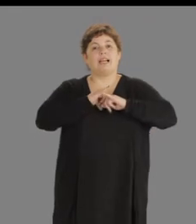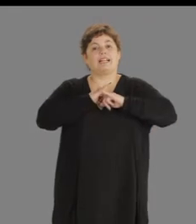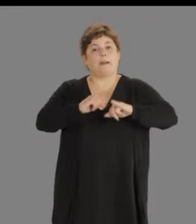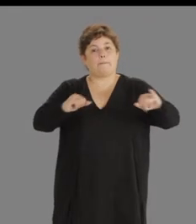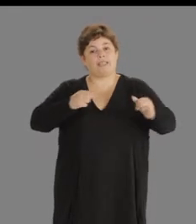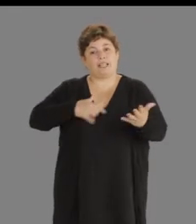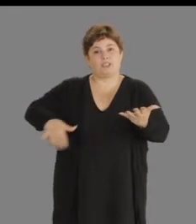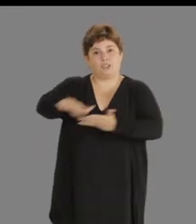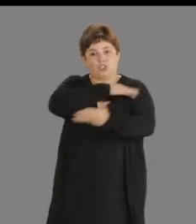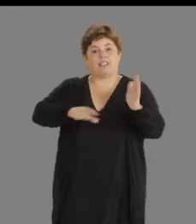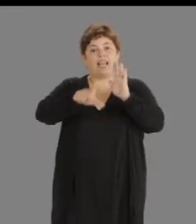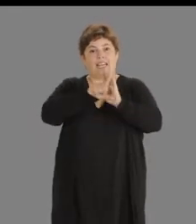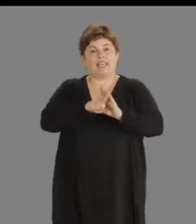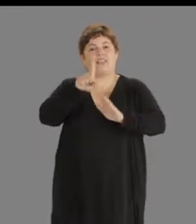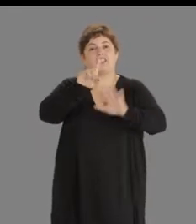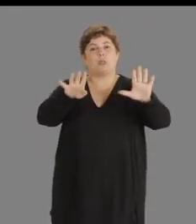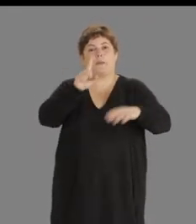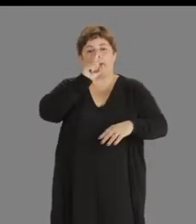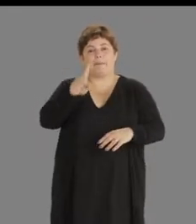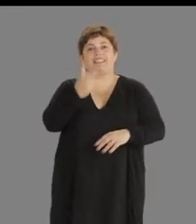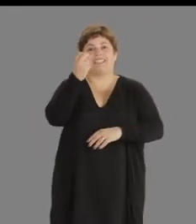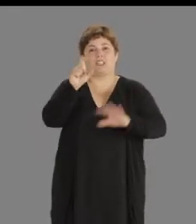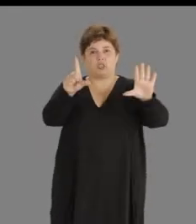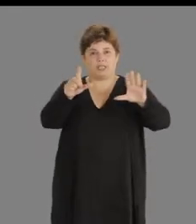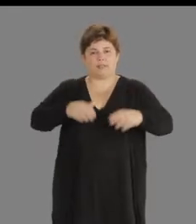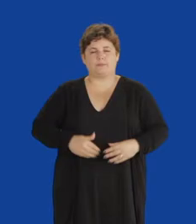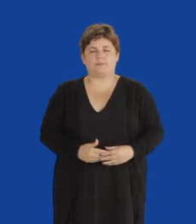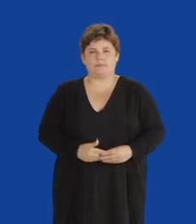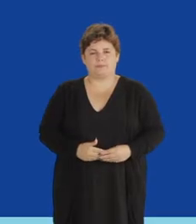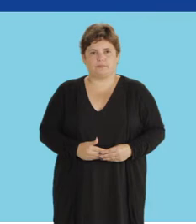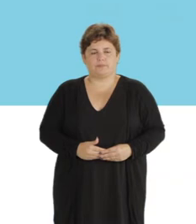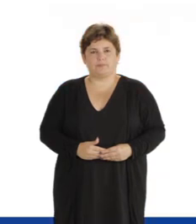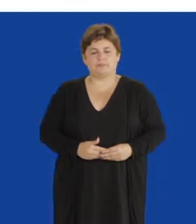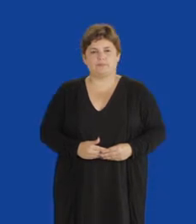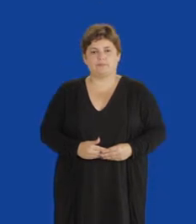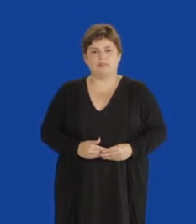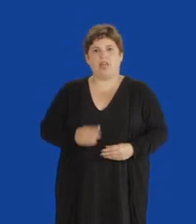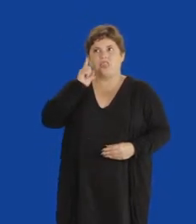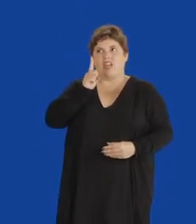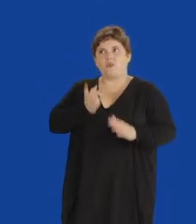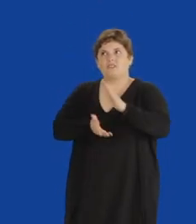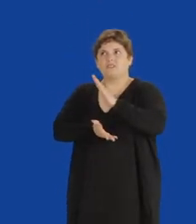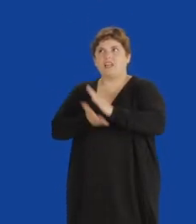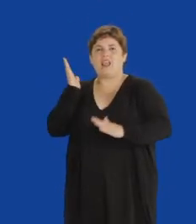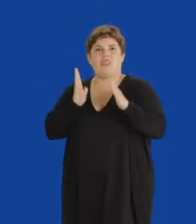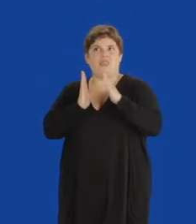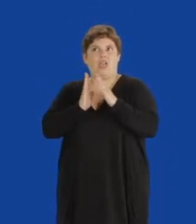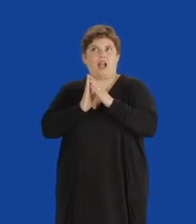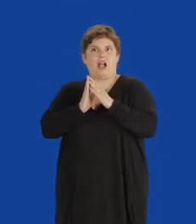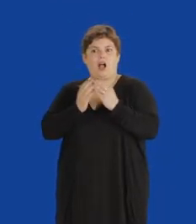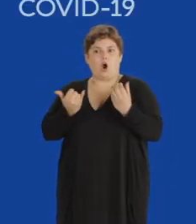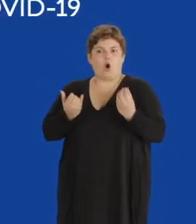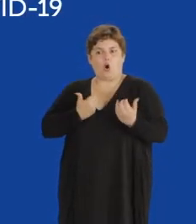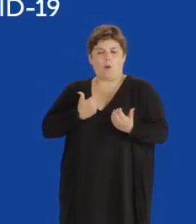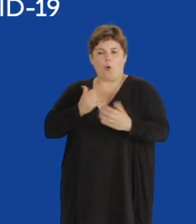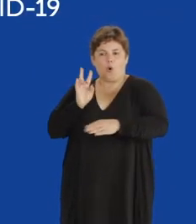Campaña de Bien Público en el marco de la Ley 19.307. Si no tengo otra alternativa que salir,